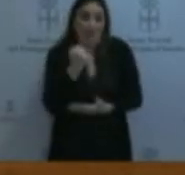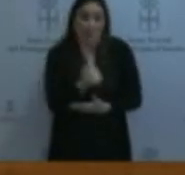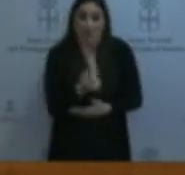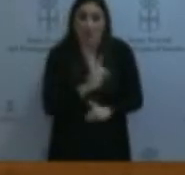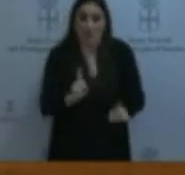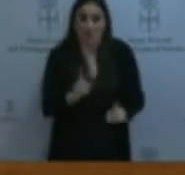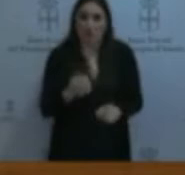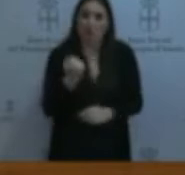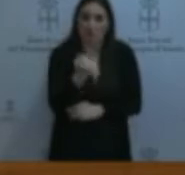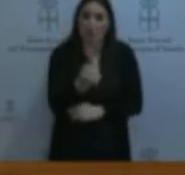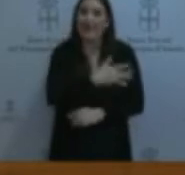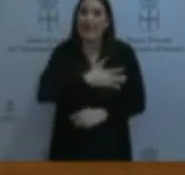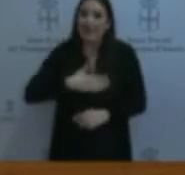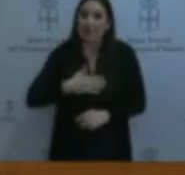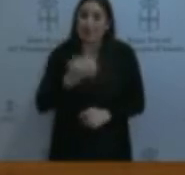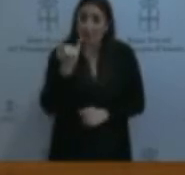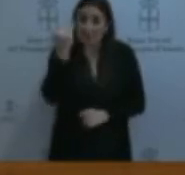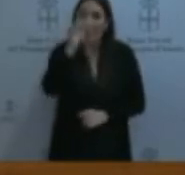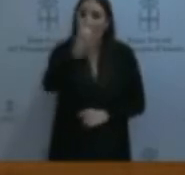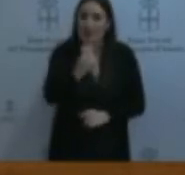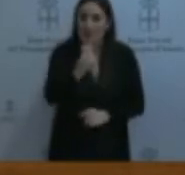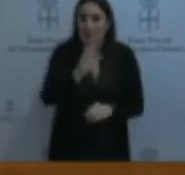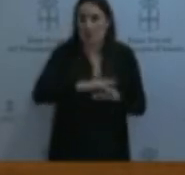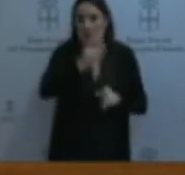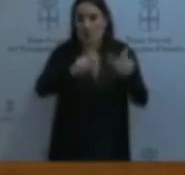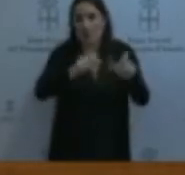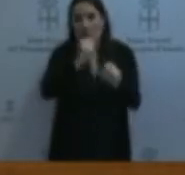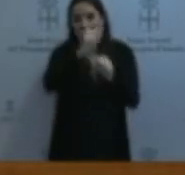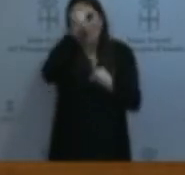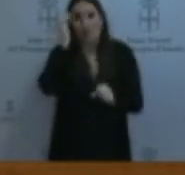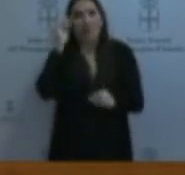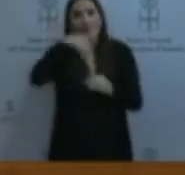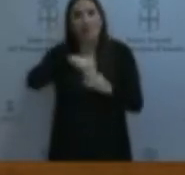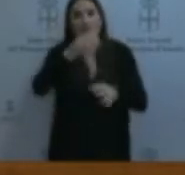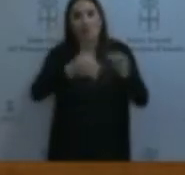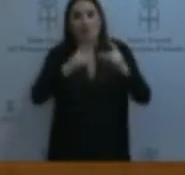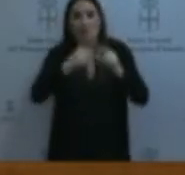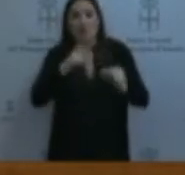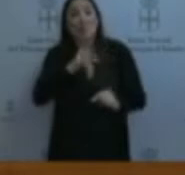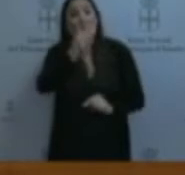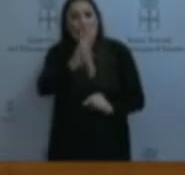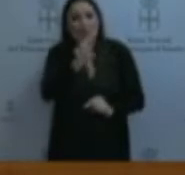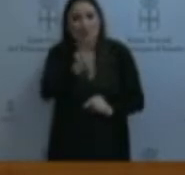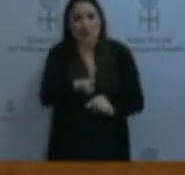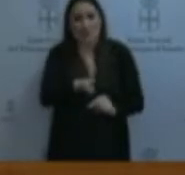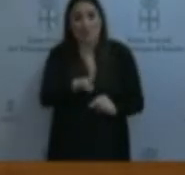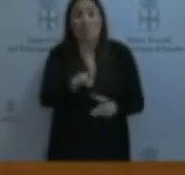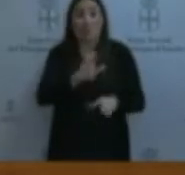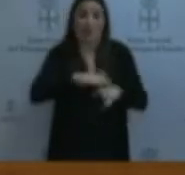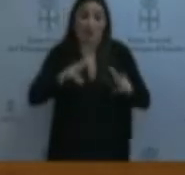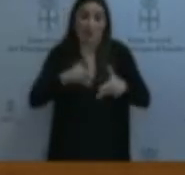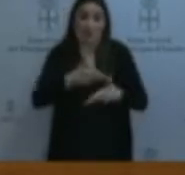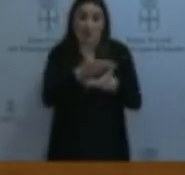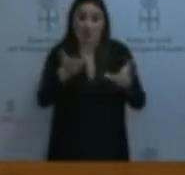que queremos es que sirva esta iniciativa para las trabajadoras y trabajadores de la justicia asturiana, porque servirá también así para la sociedad,